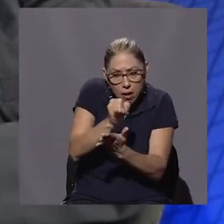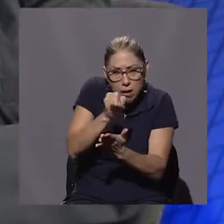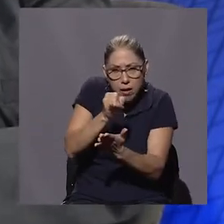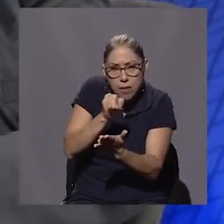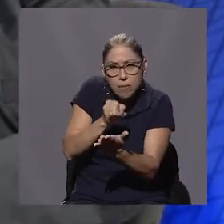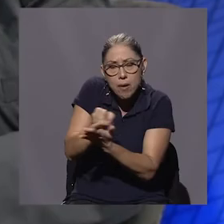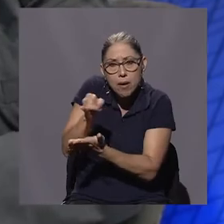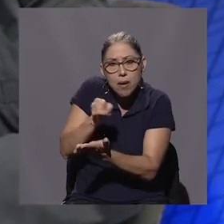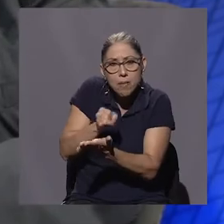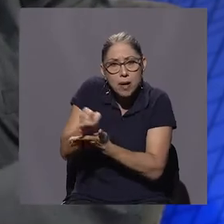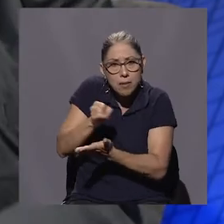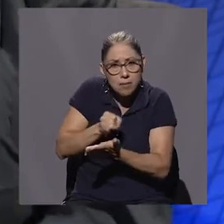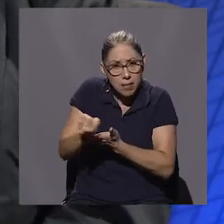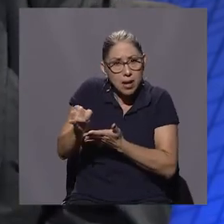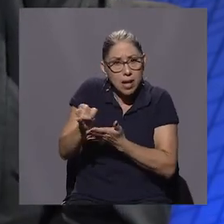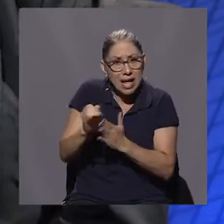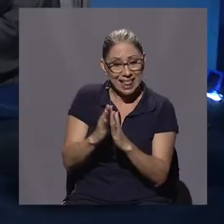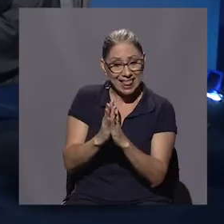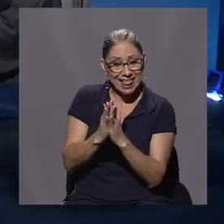gente a veces aquí ignora.